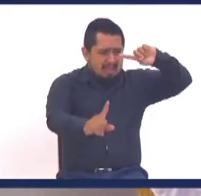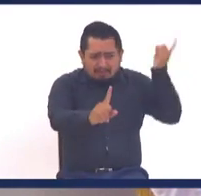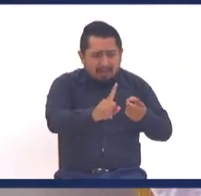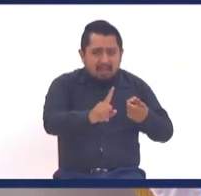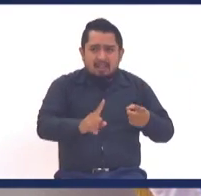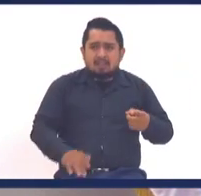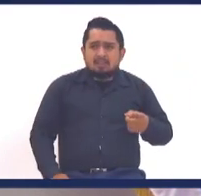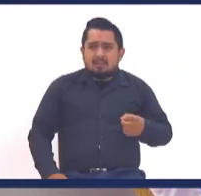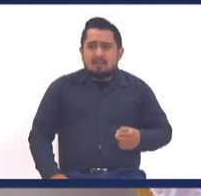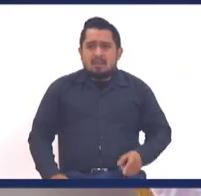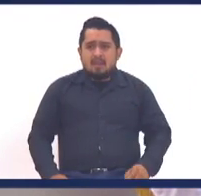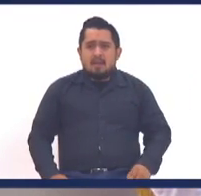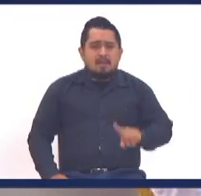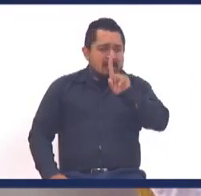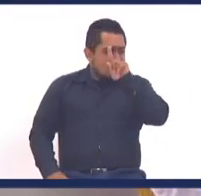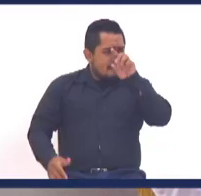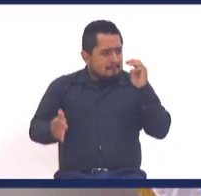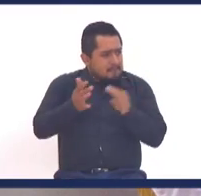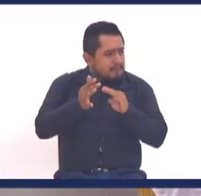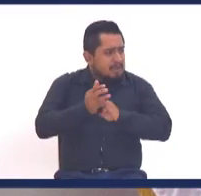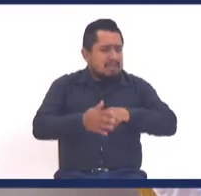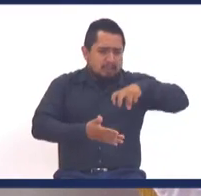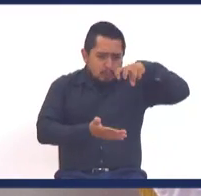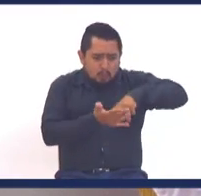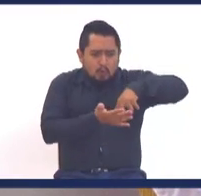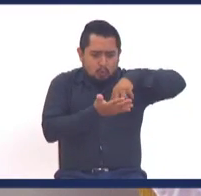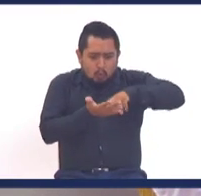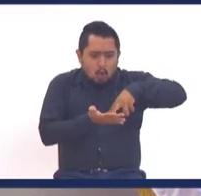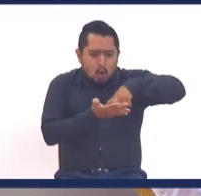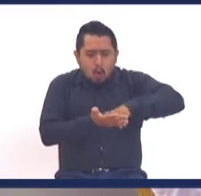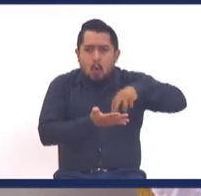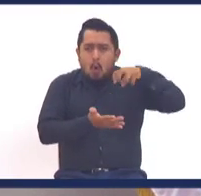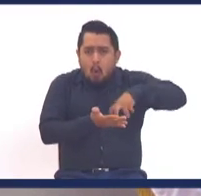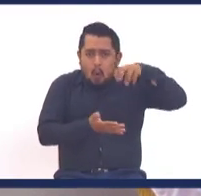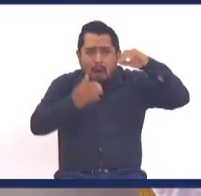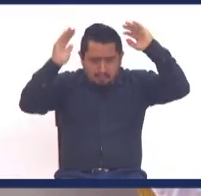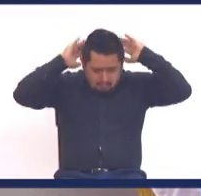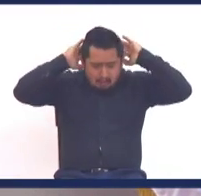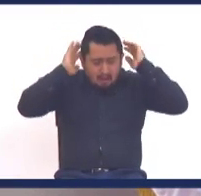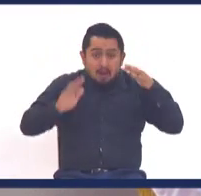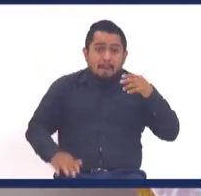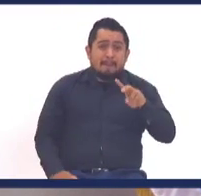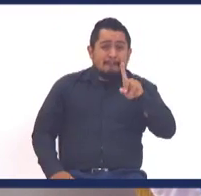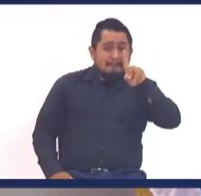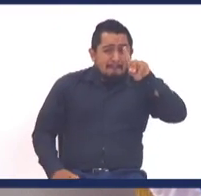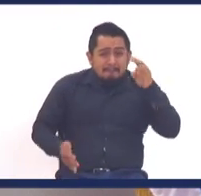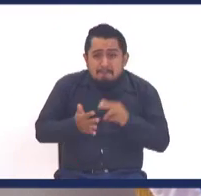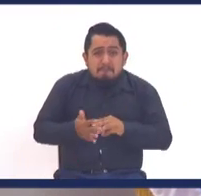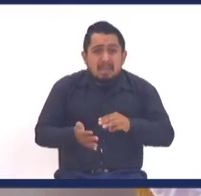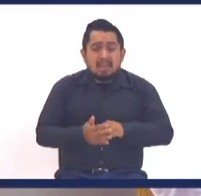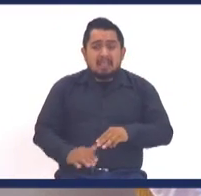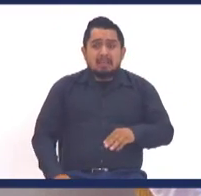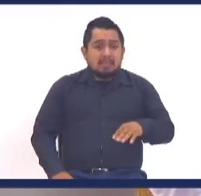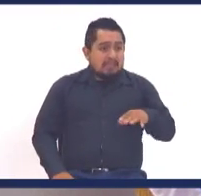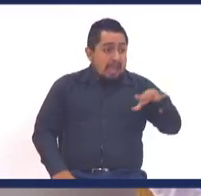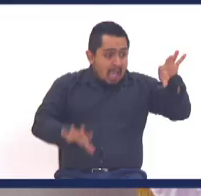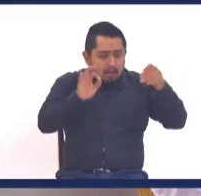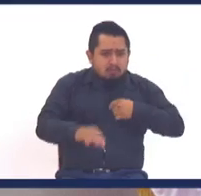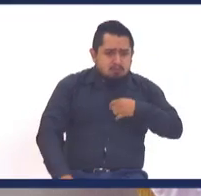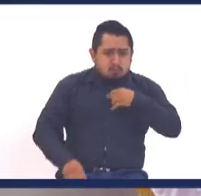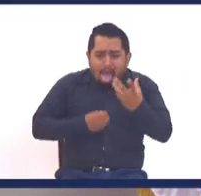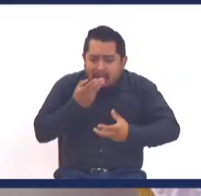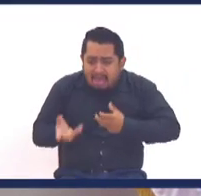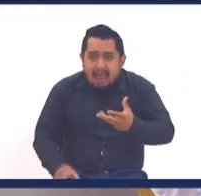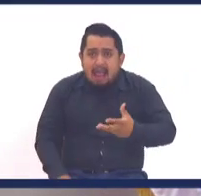¿qué le ponían? Haceme mil flexiones ahí ve, mil, mil, uno hasta vomitando, terminaban